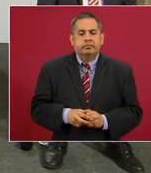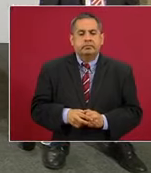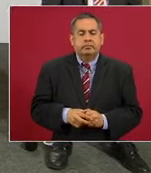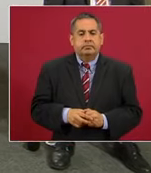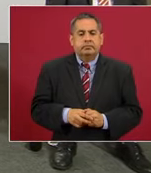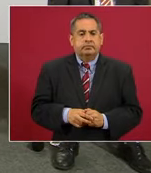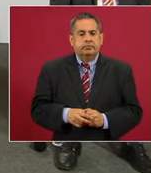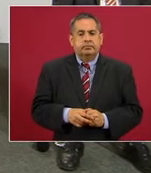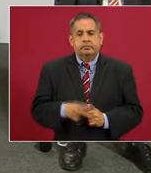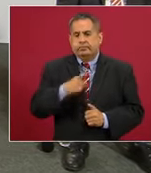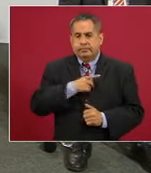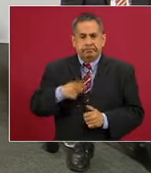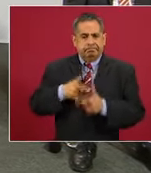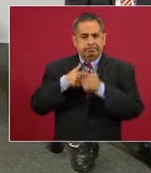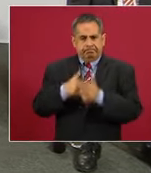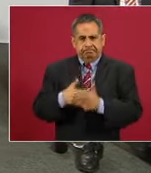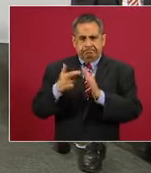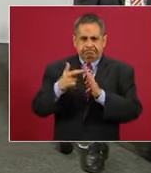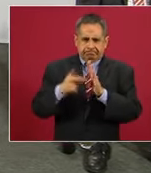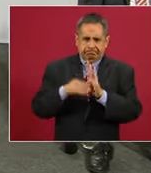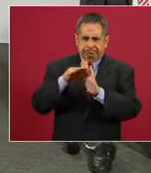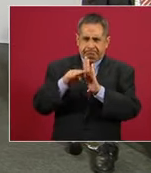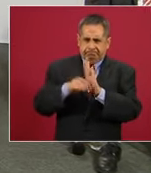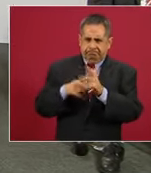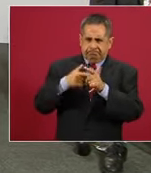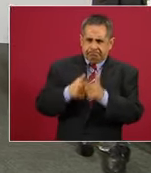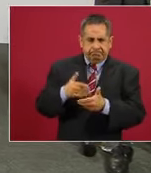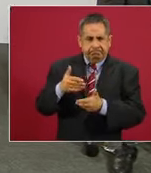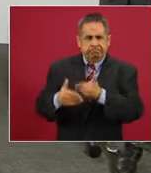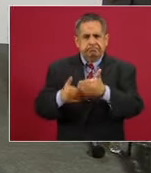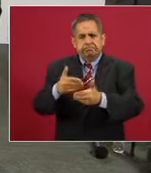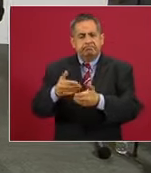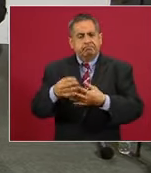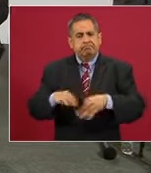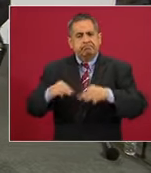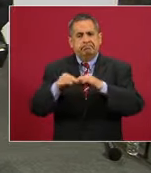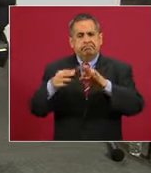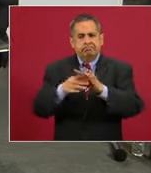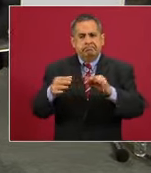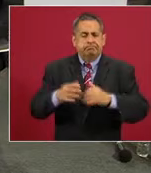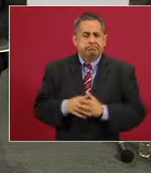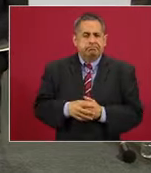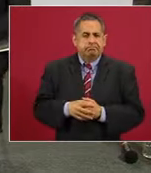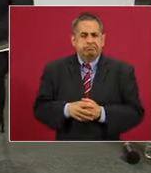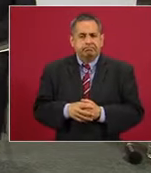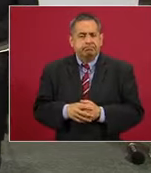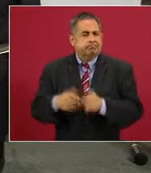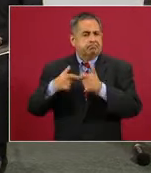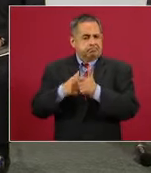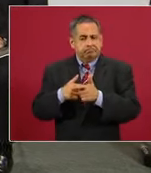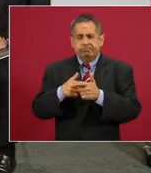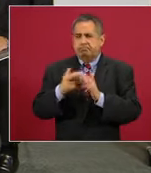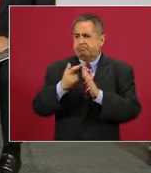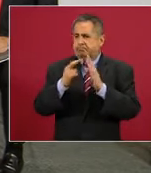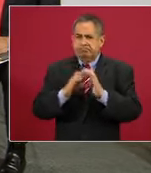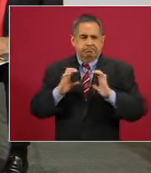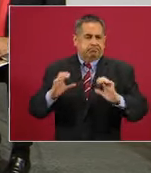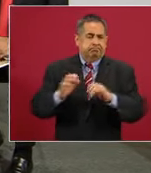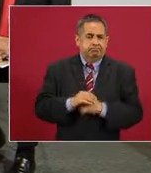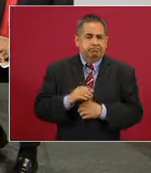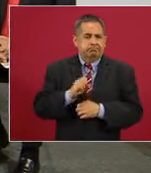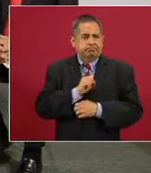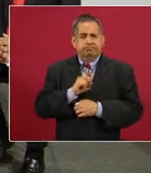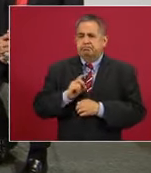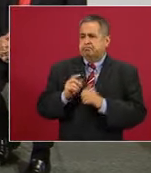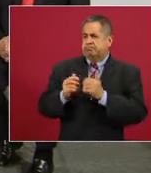Tenemos que seguir con las medidas preventivas, la sana